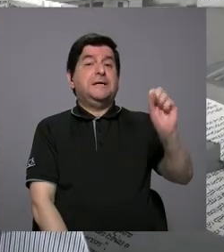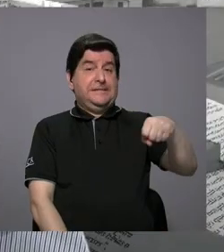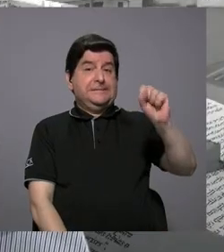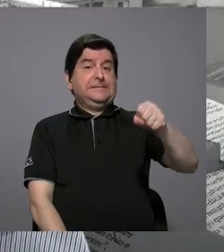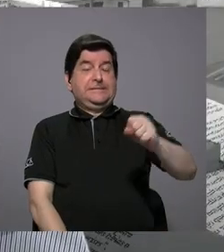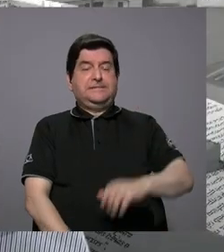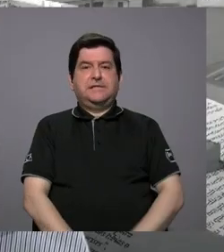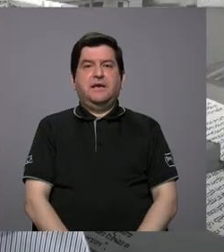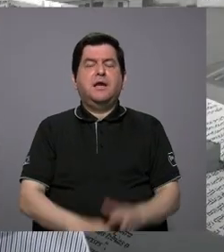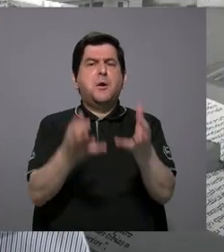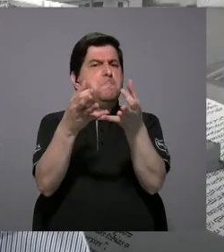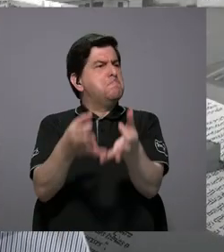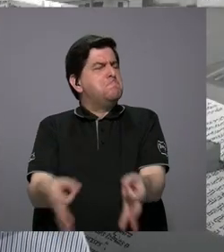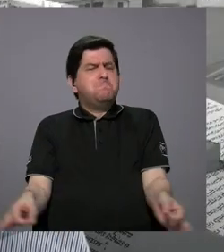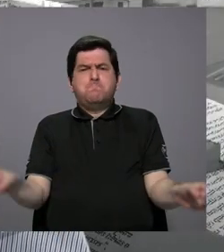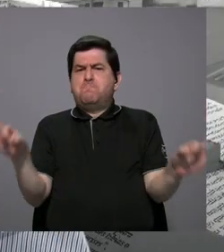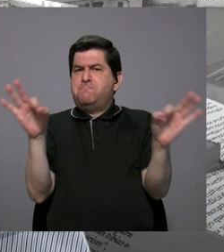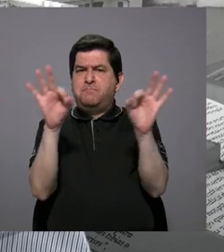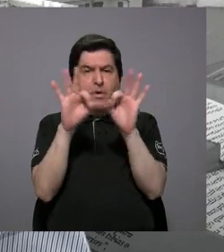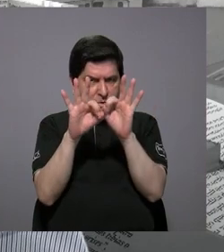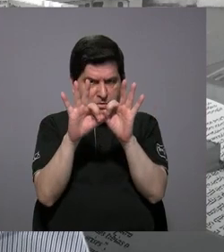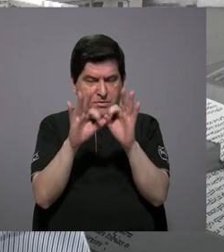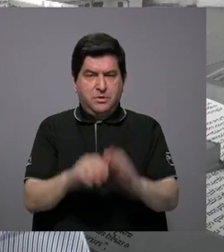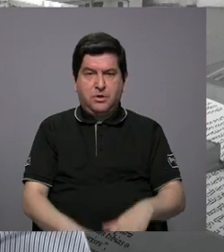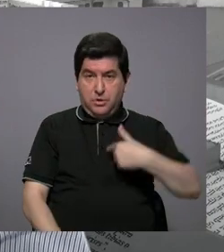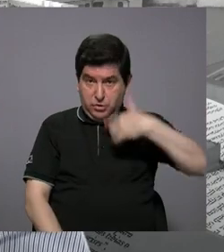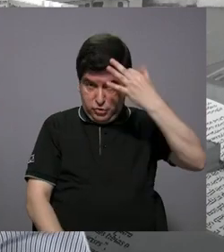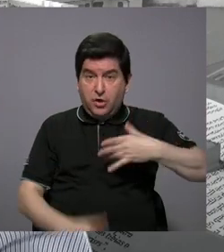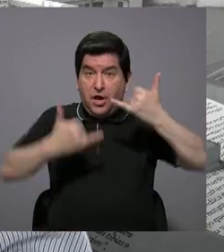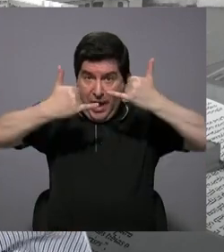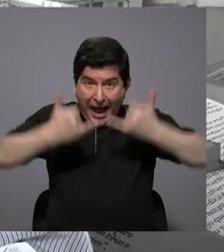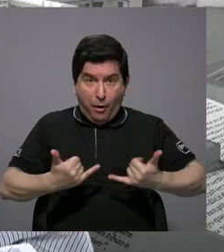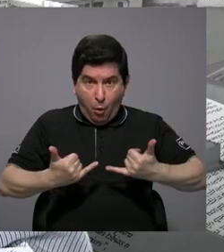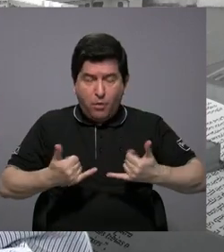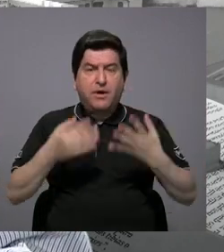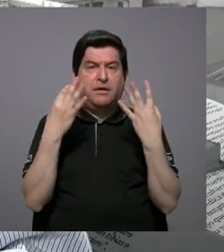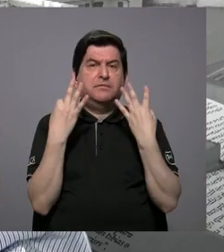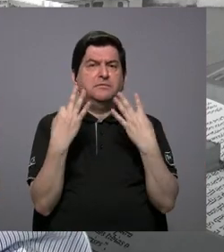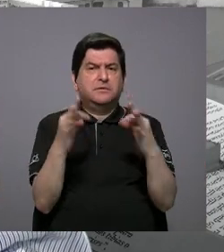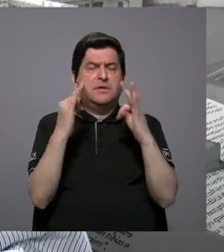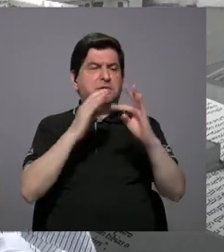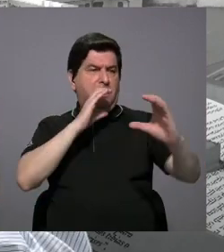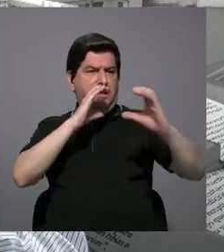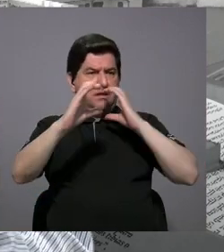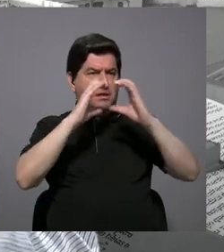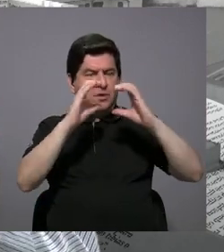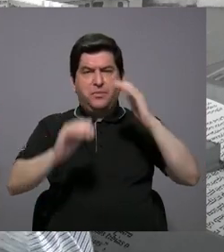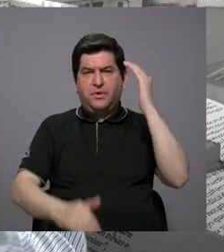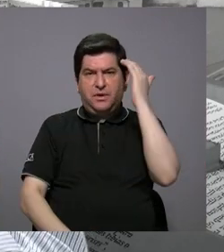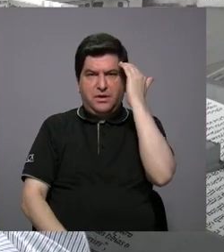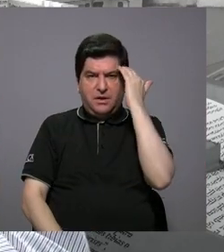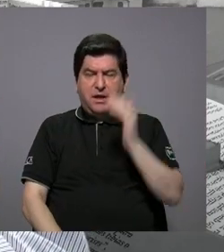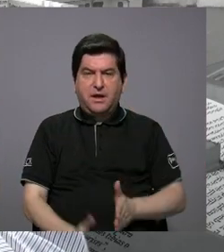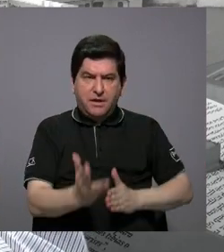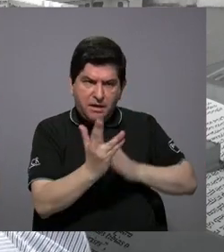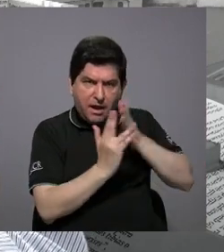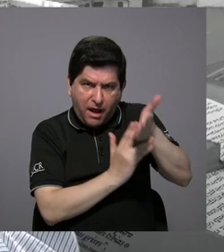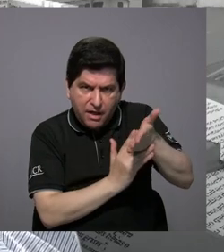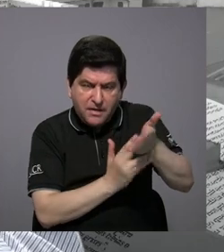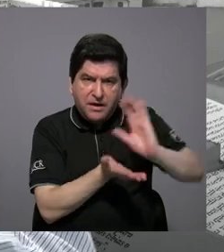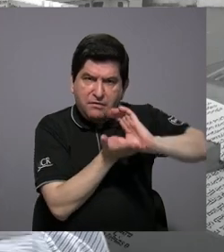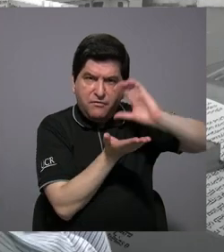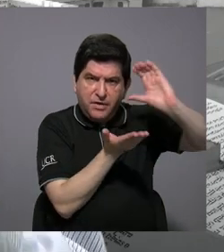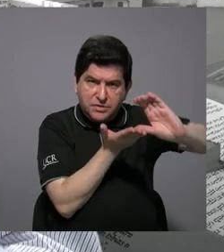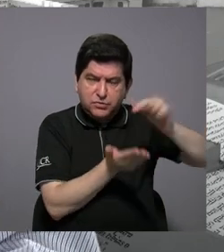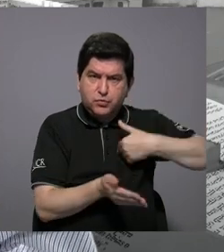creo que es importante para mí en este momento y tratando de transmitir ese conocimiento a través de los